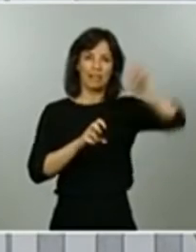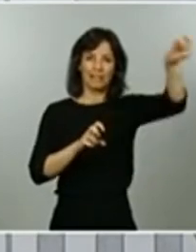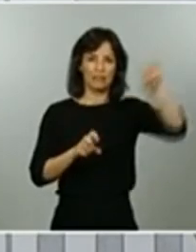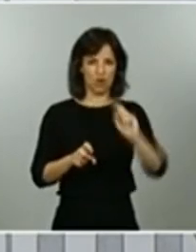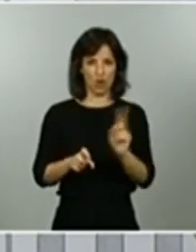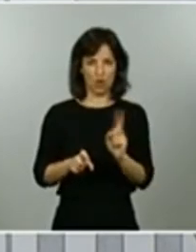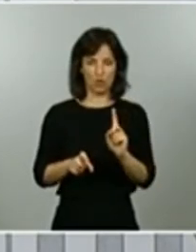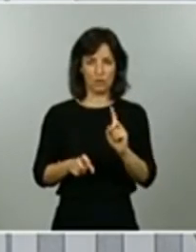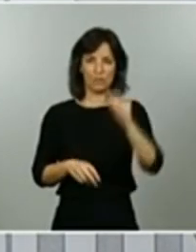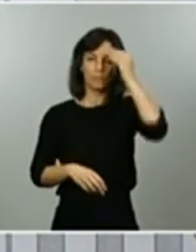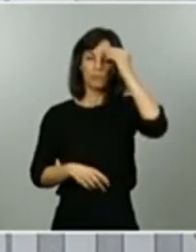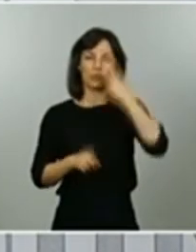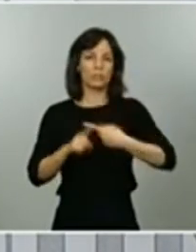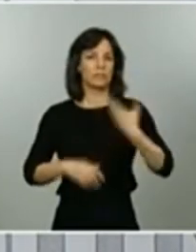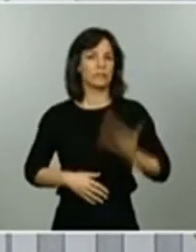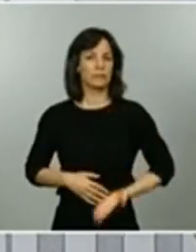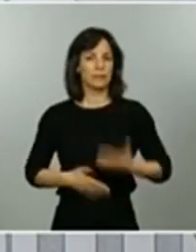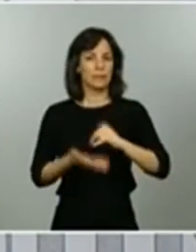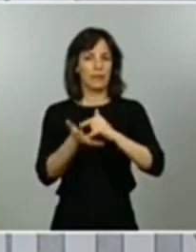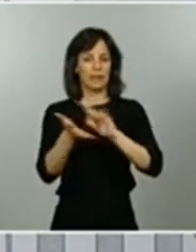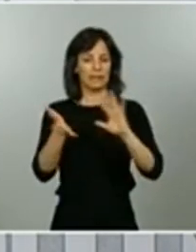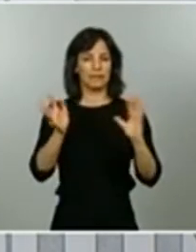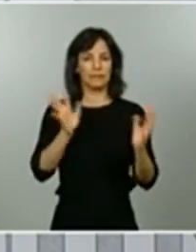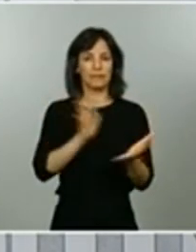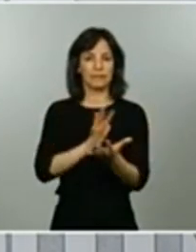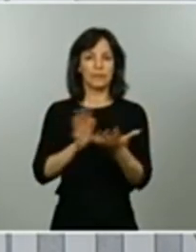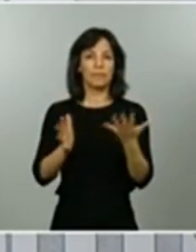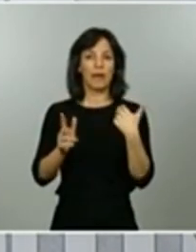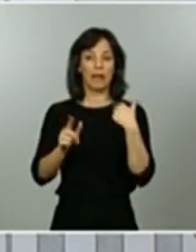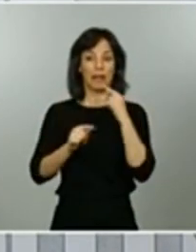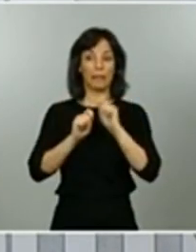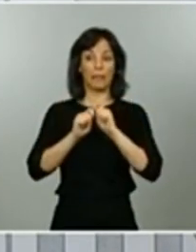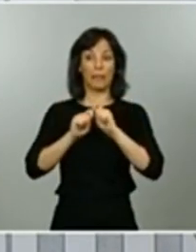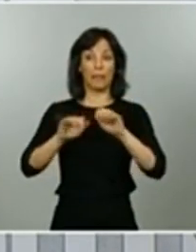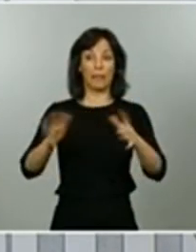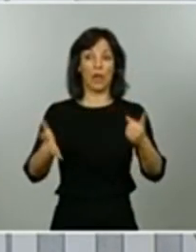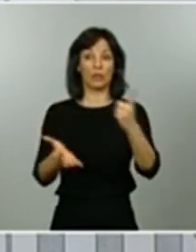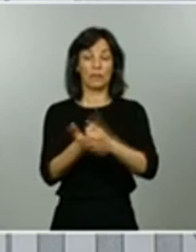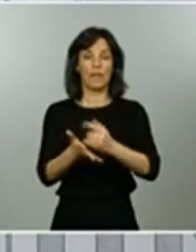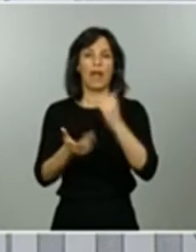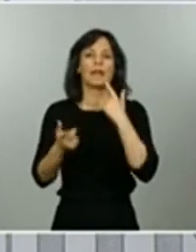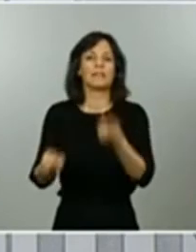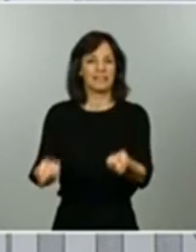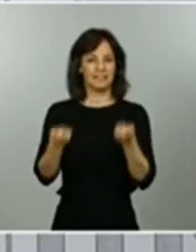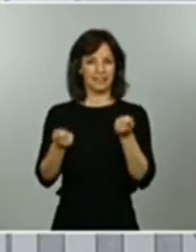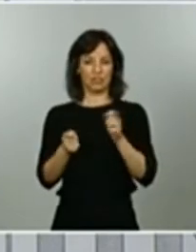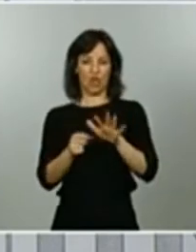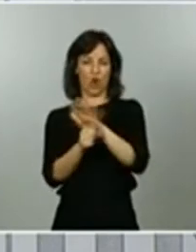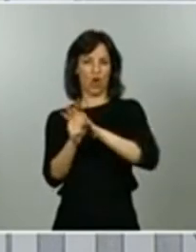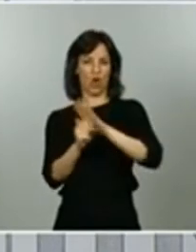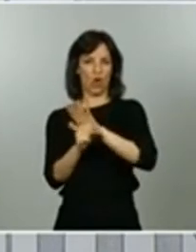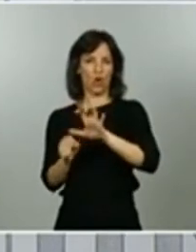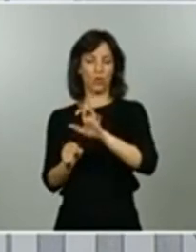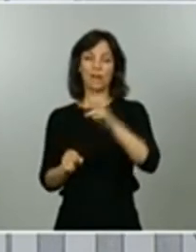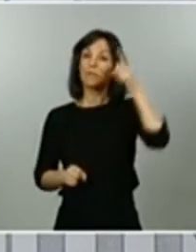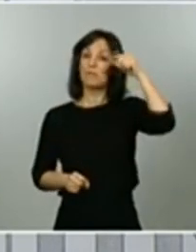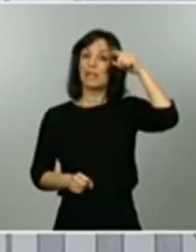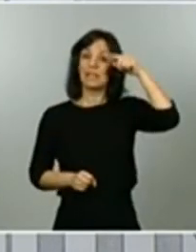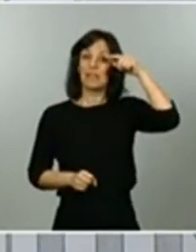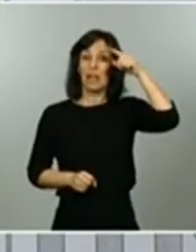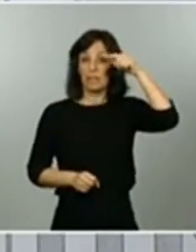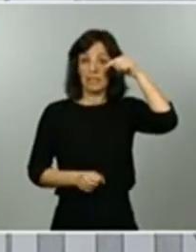para garantizar que si hubiera un rebrote queda contenido en esta unidad territorial en el caso de Melilla la unidad territorial es Melilla por tanto